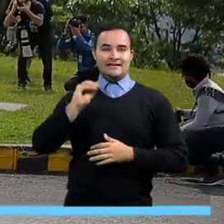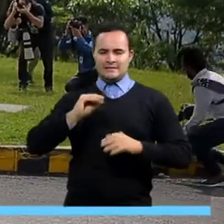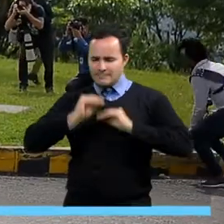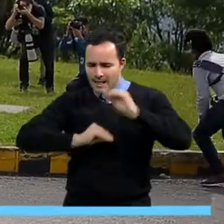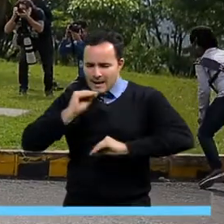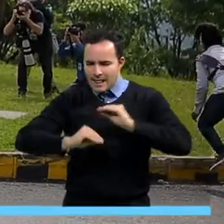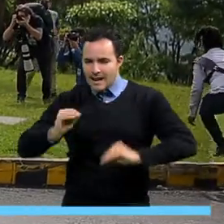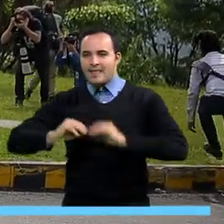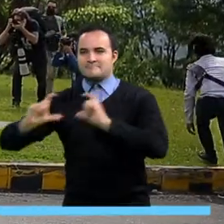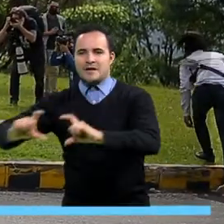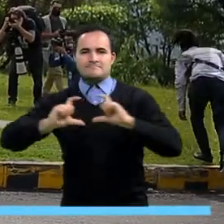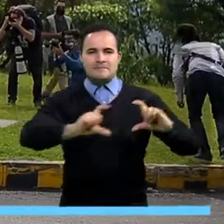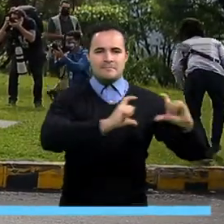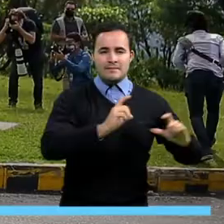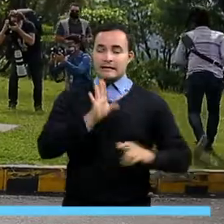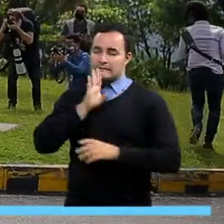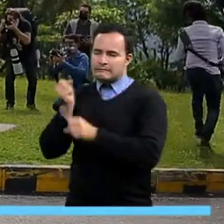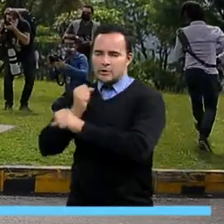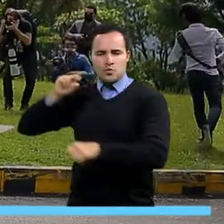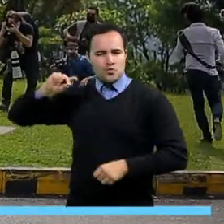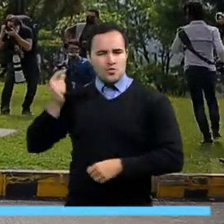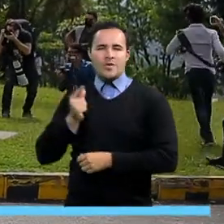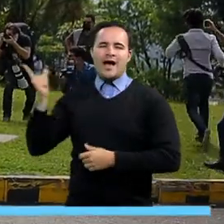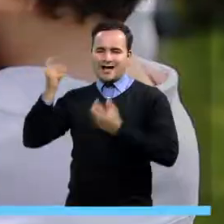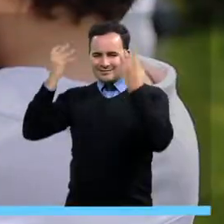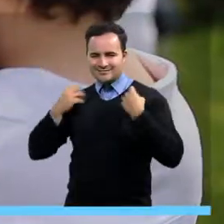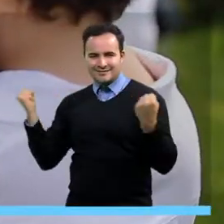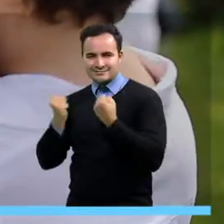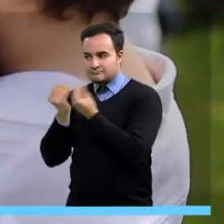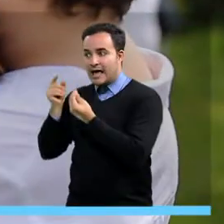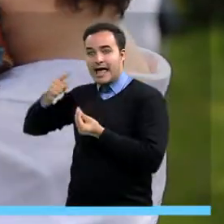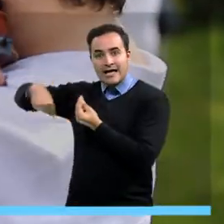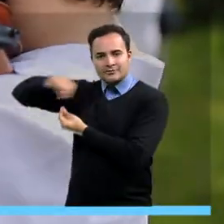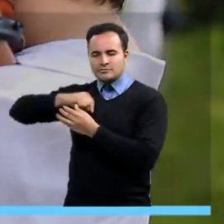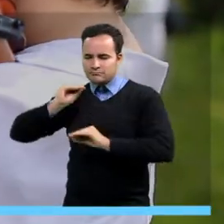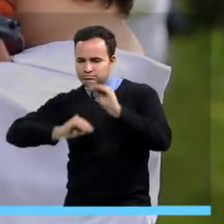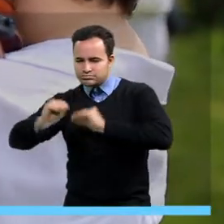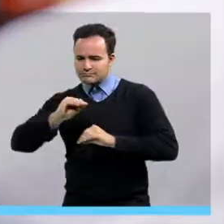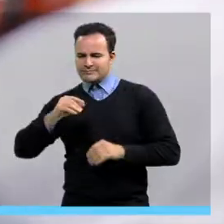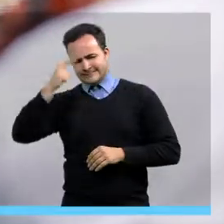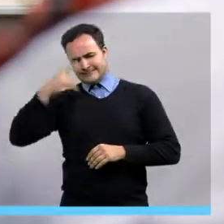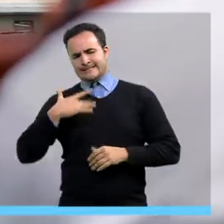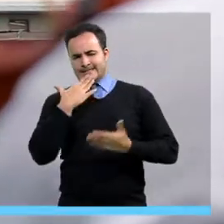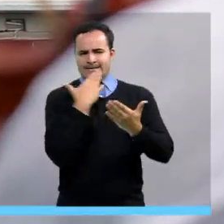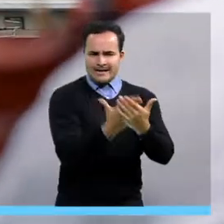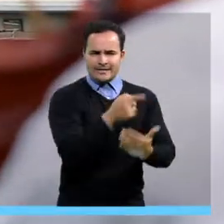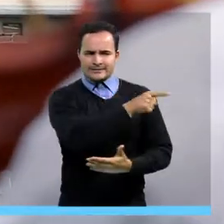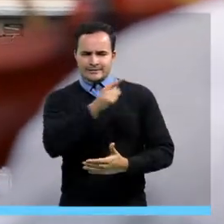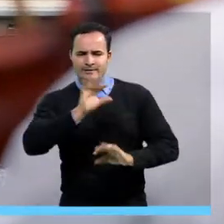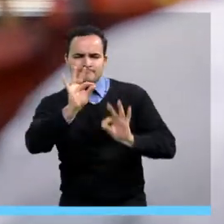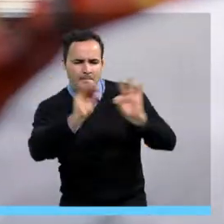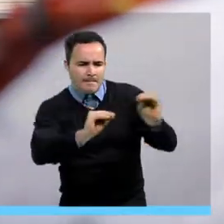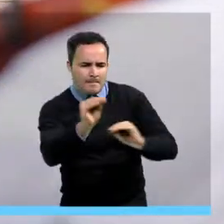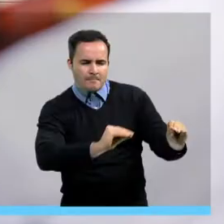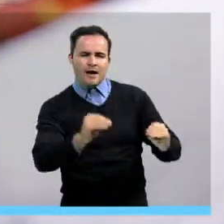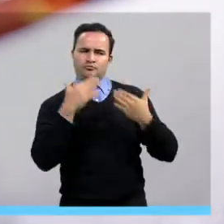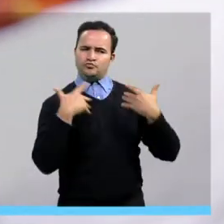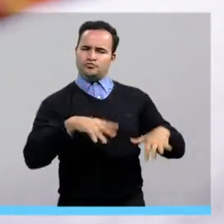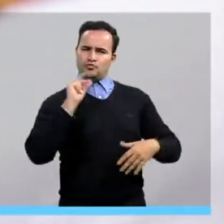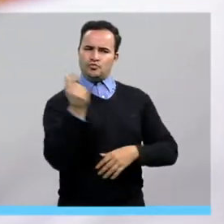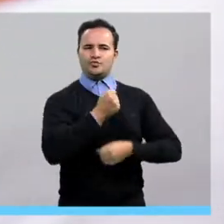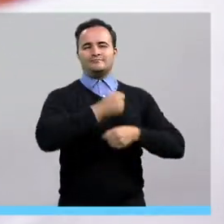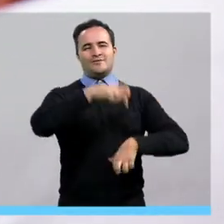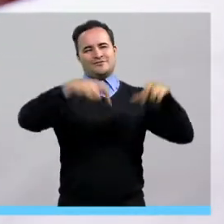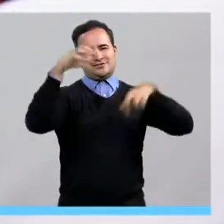Medellín por los silleteros del Corregimiento de Santa Elena como muestra de agradecimiento a la labor del personal médico durante la pandemia. Como